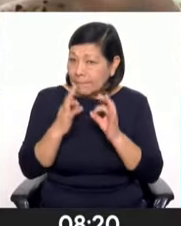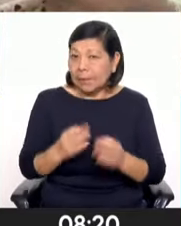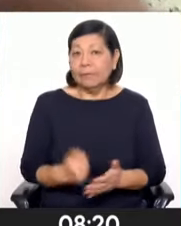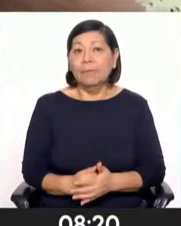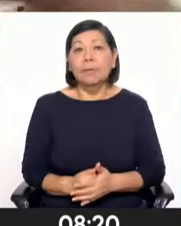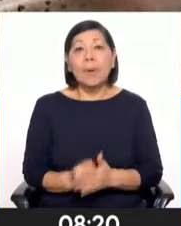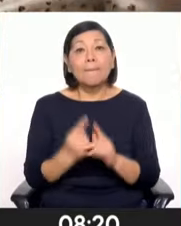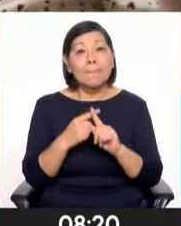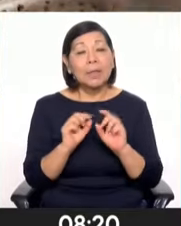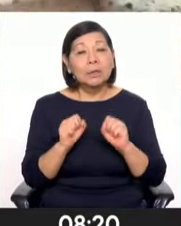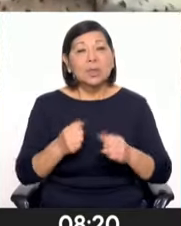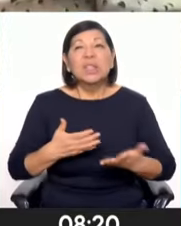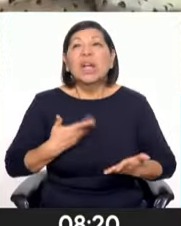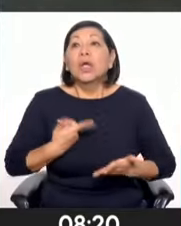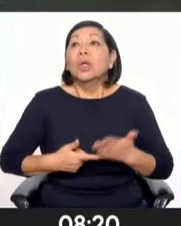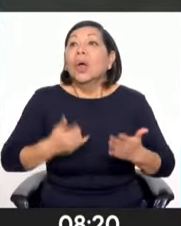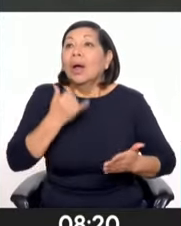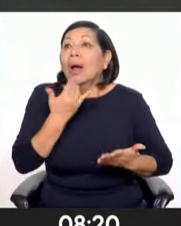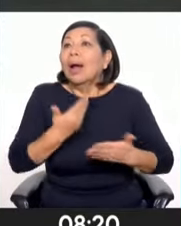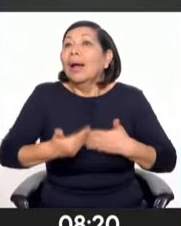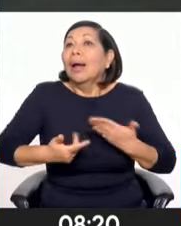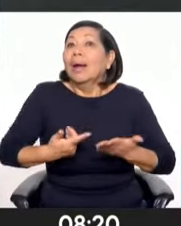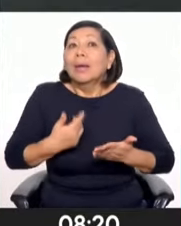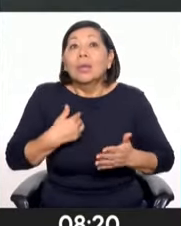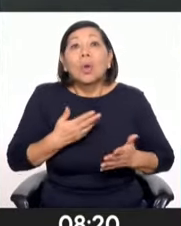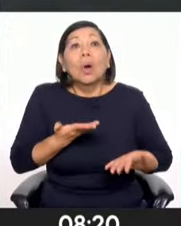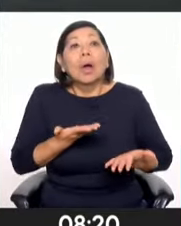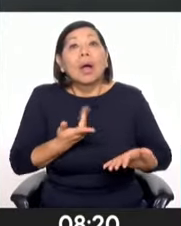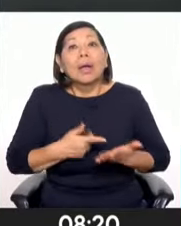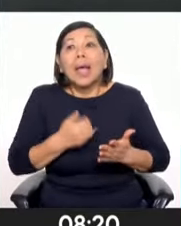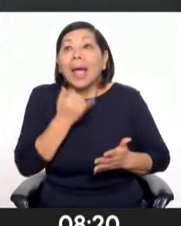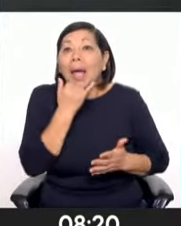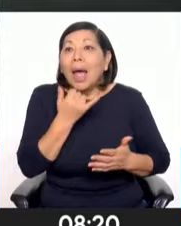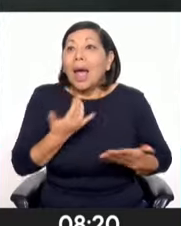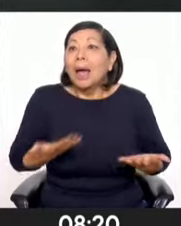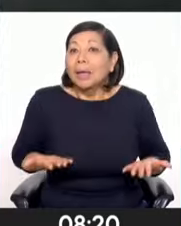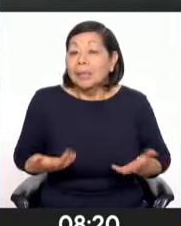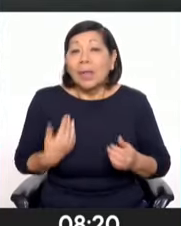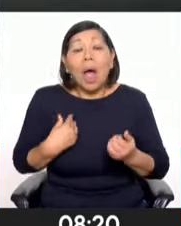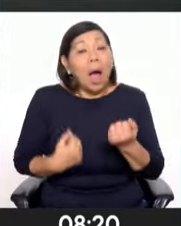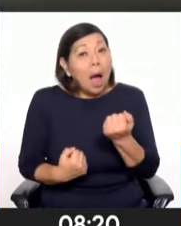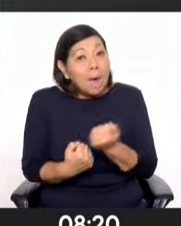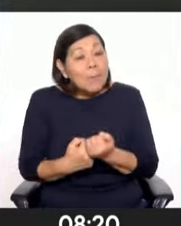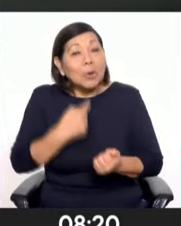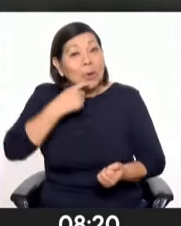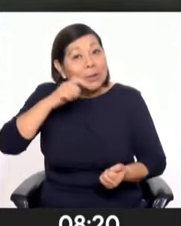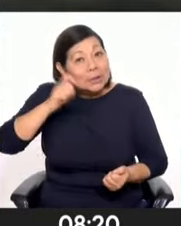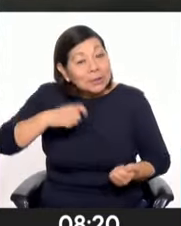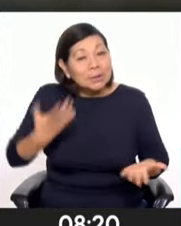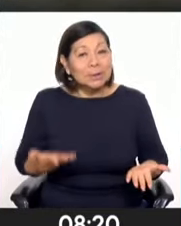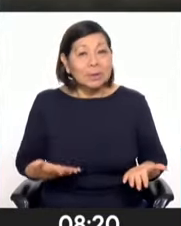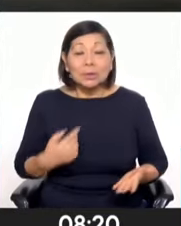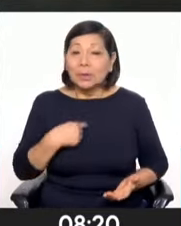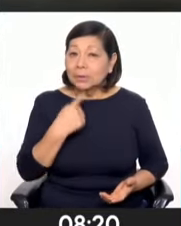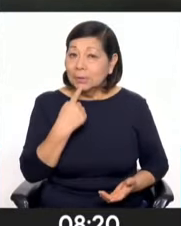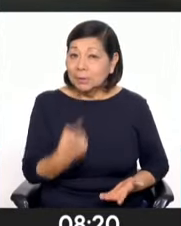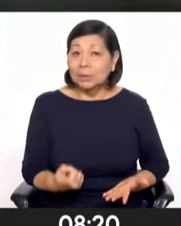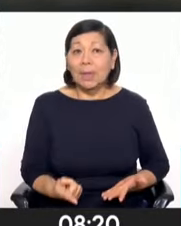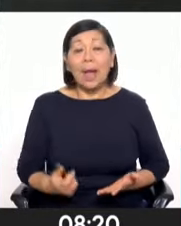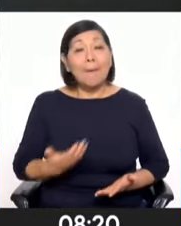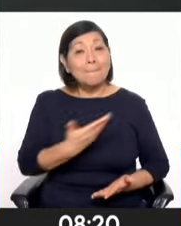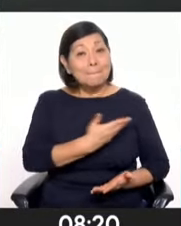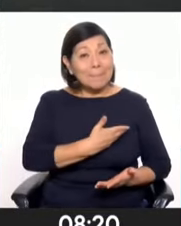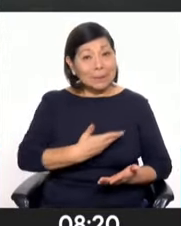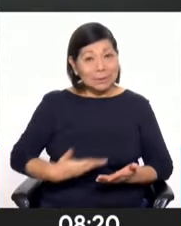perfectos, adecuados para poder dar, de verdad, mi voz de auxilio, pedir el apoyo y de verdad, desde aquí convocar, a la